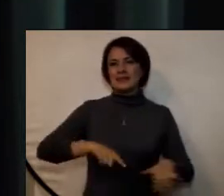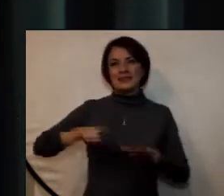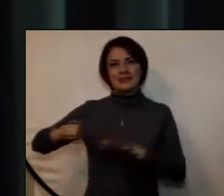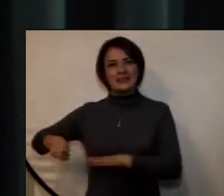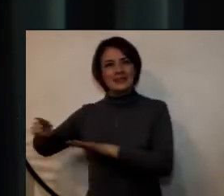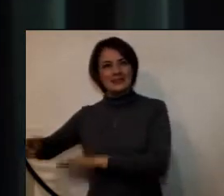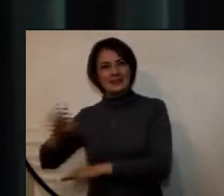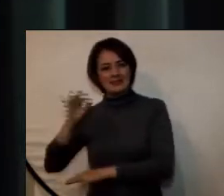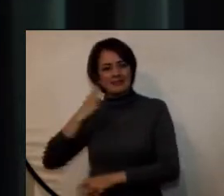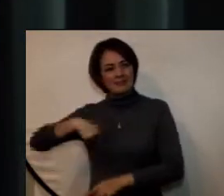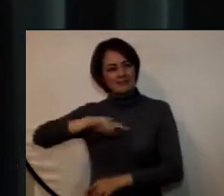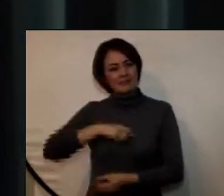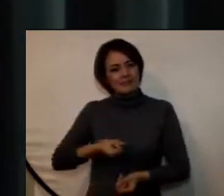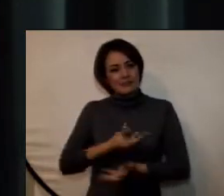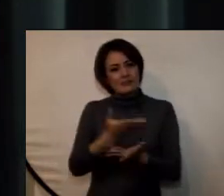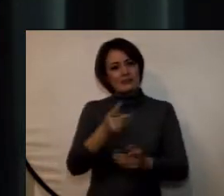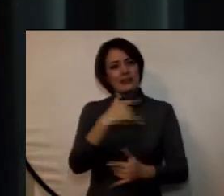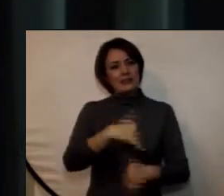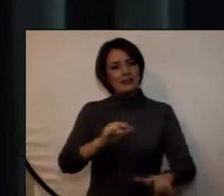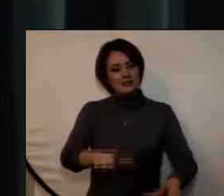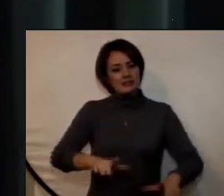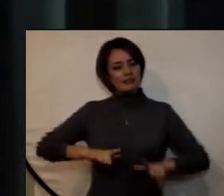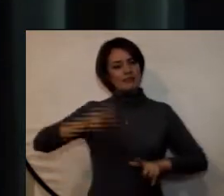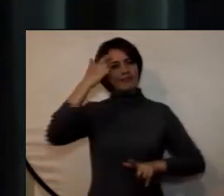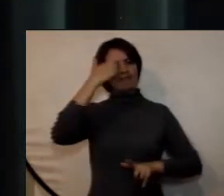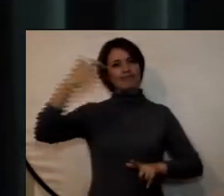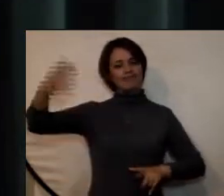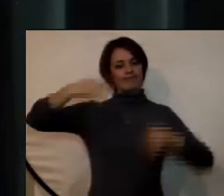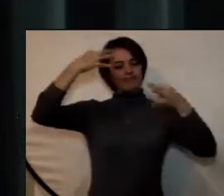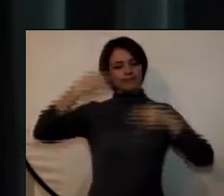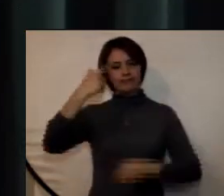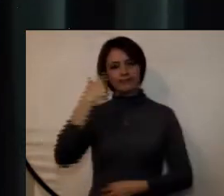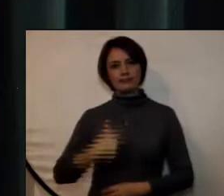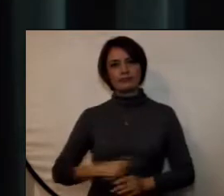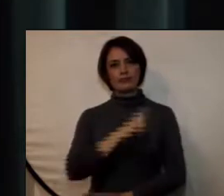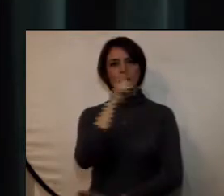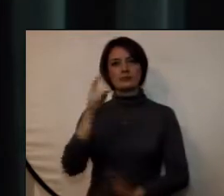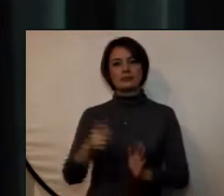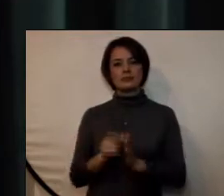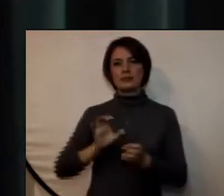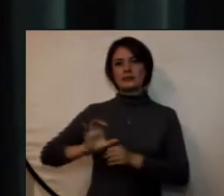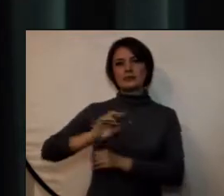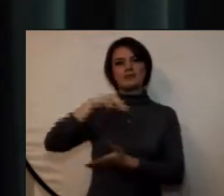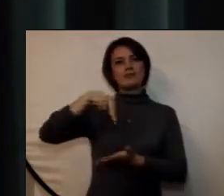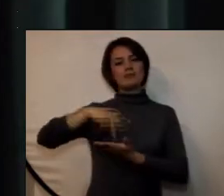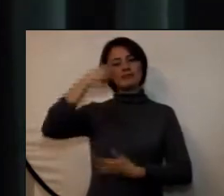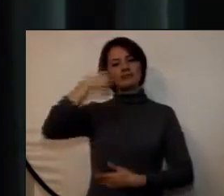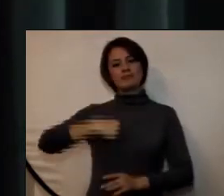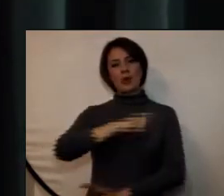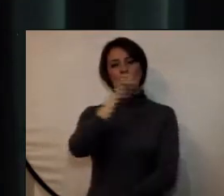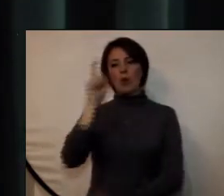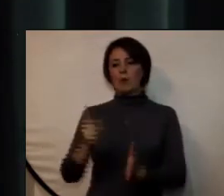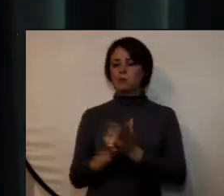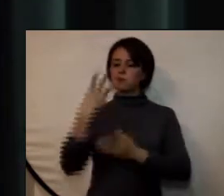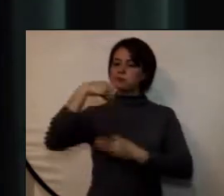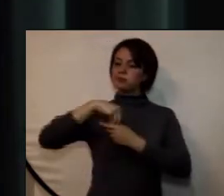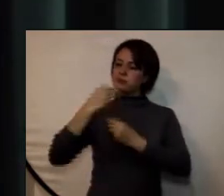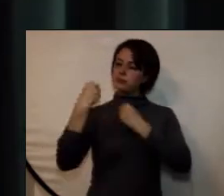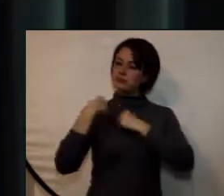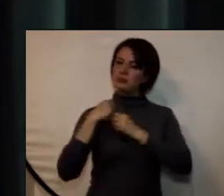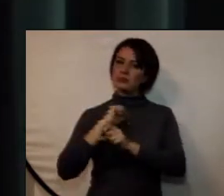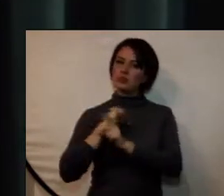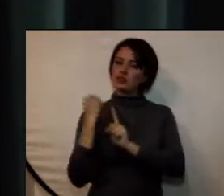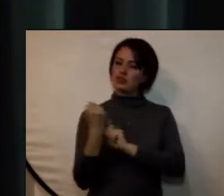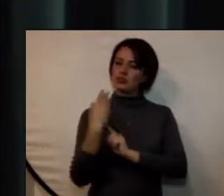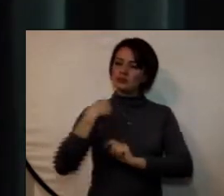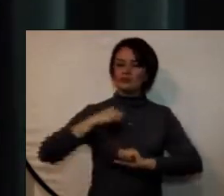materializamos con la entrega de profesionales idóneos, es decir, ciudadanos íntegros y socialmente responsables